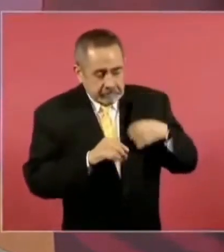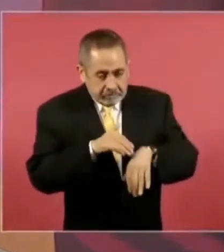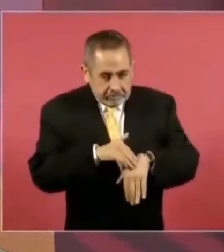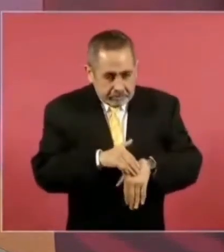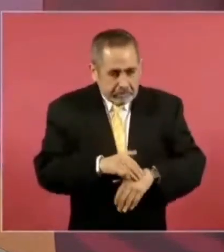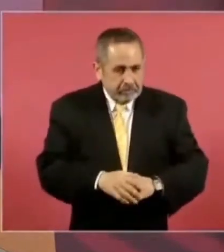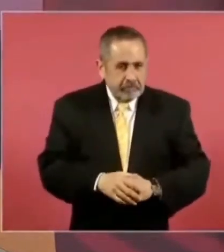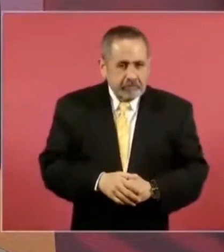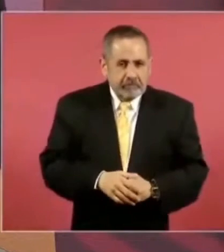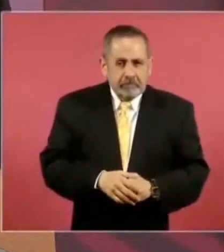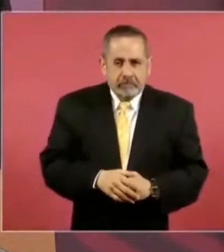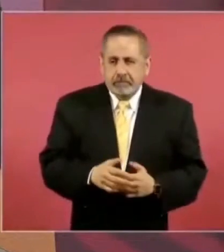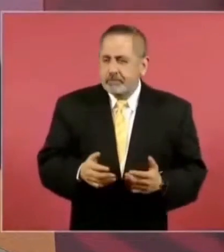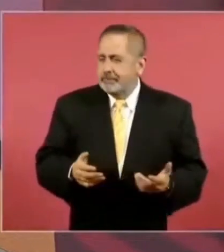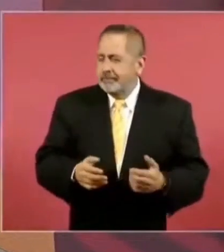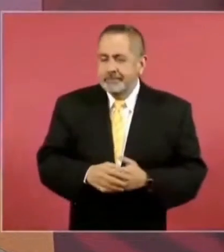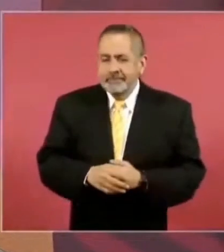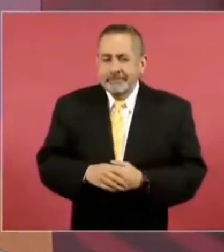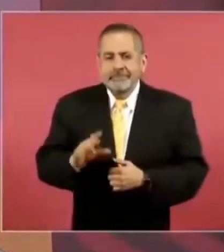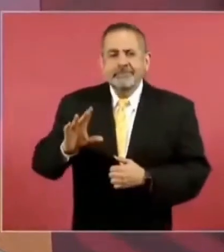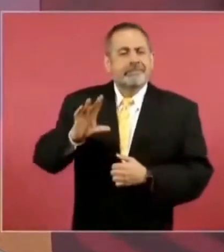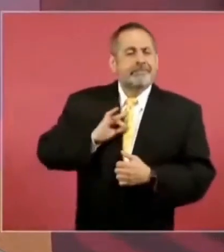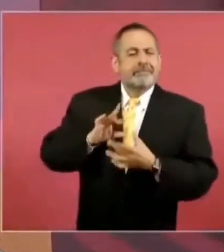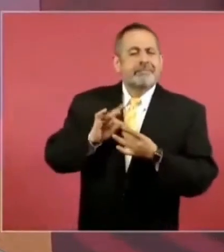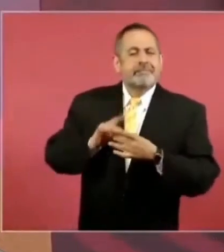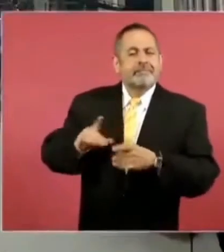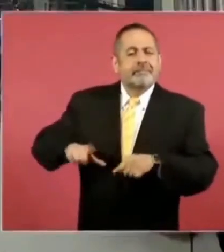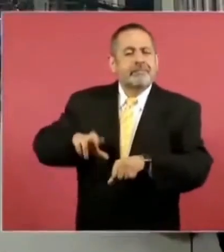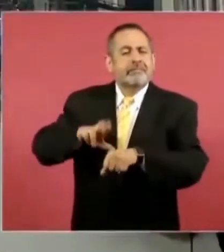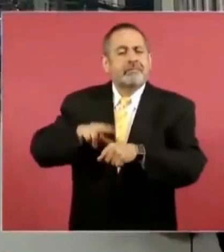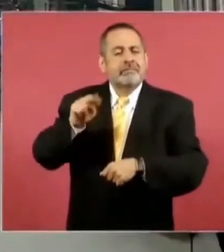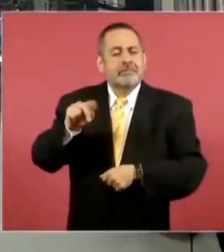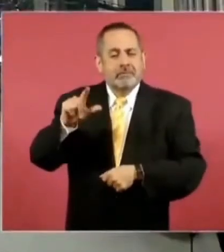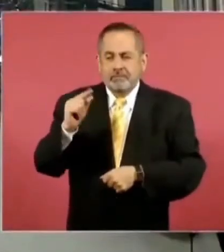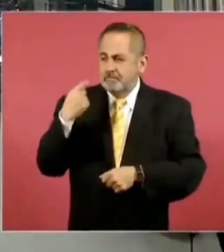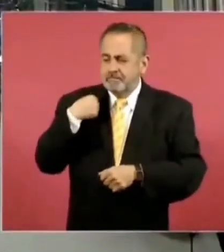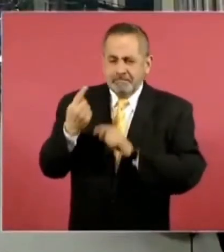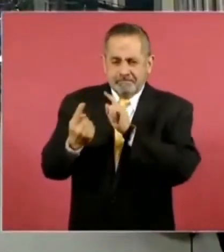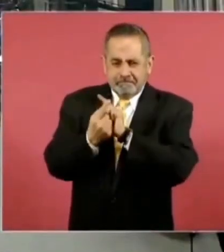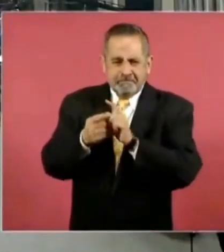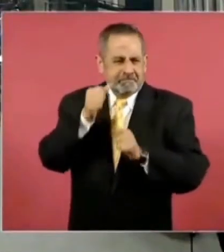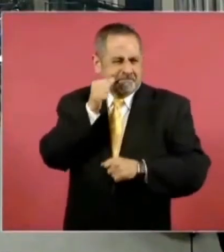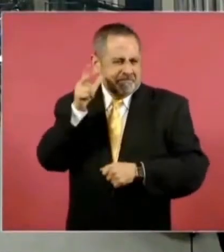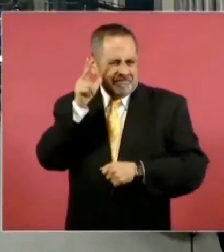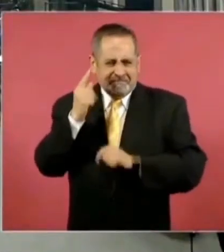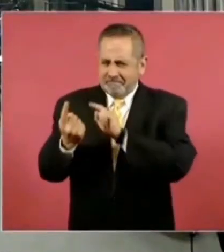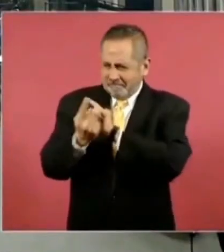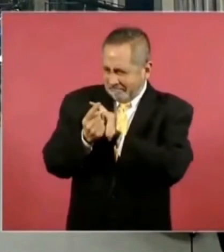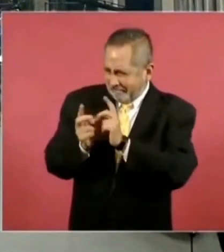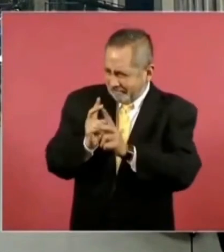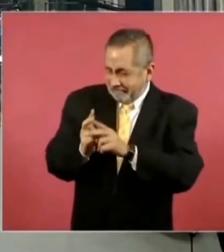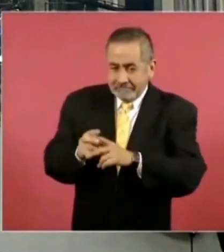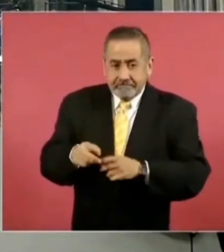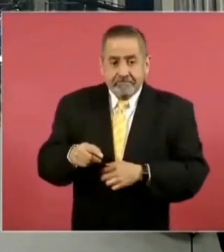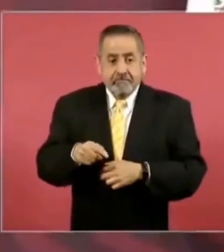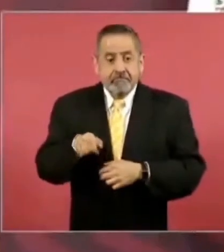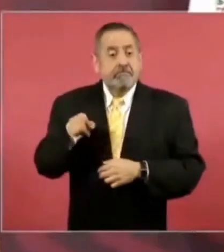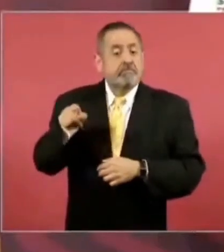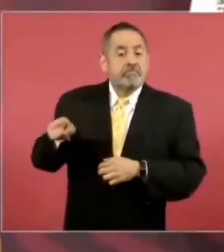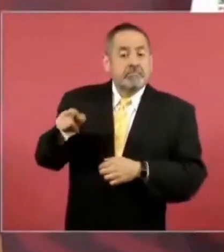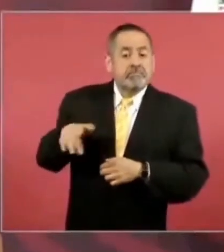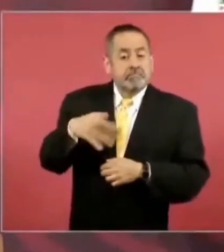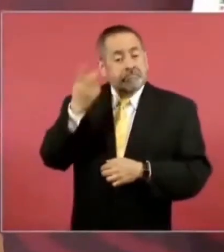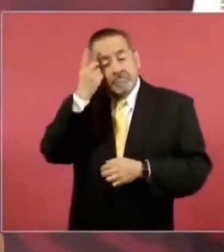Me estaba platicando el gobernador de Nuevo León, ahora que fui ayer, ayer, que ya estaba hasta dormido